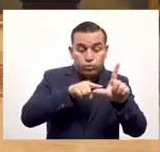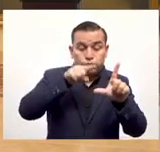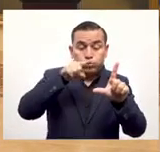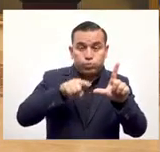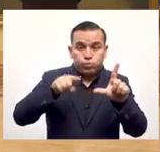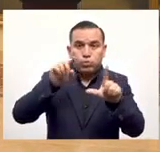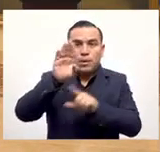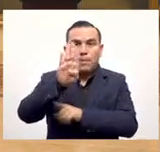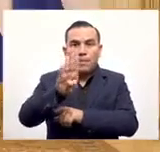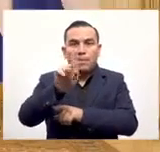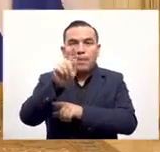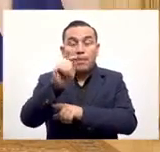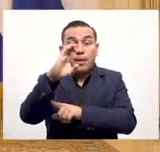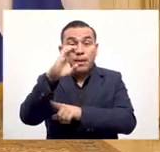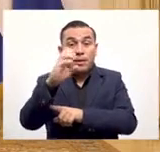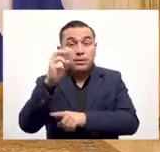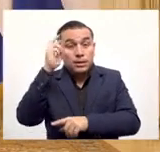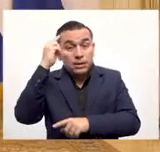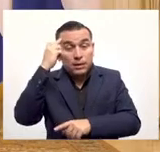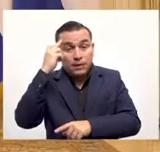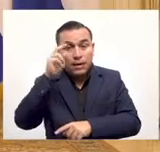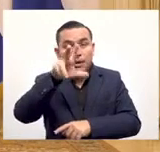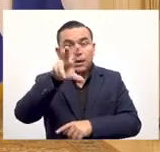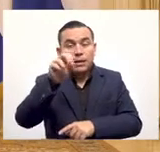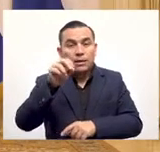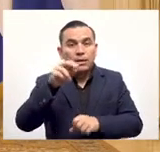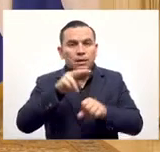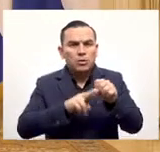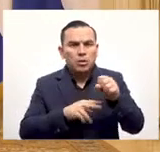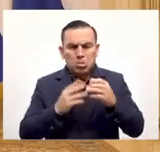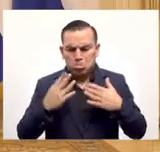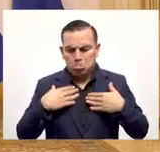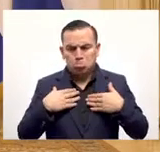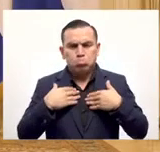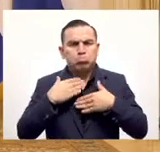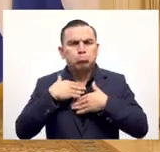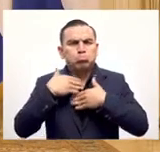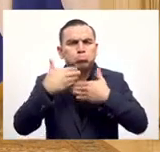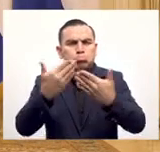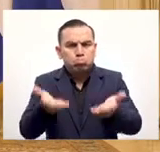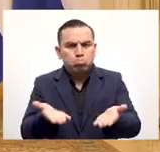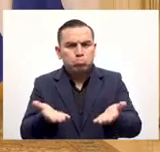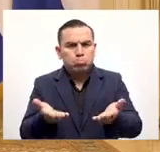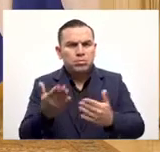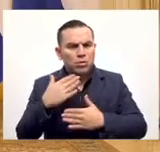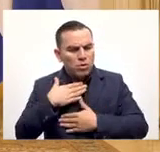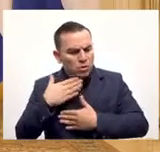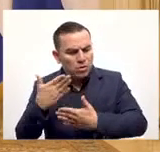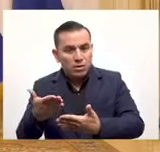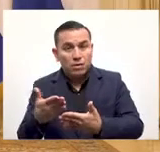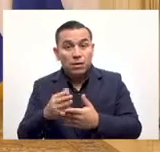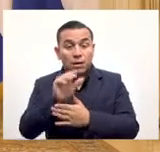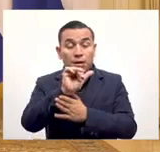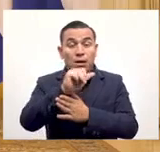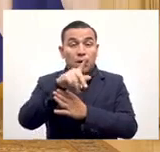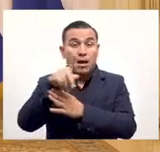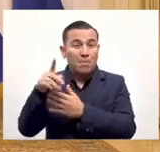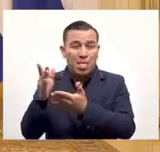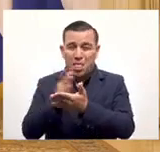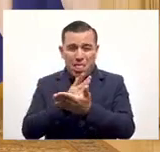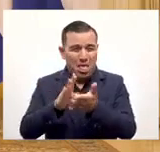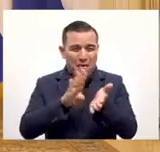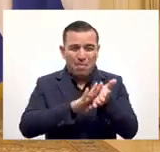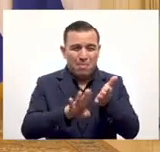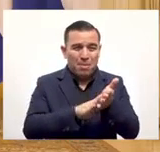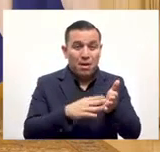acuerdo al precio del Bitcoin en el mercado, pero recordemos que estos 30 dólares son regalados, es decir, el gobierno los pone en el app, nadie ha